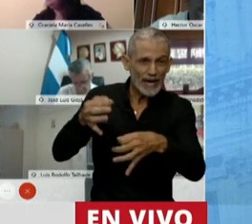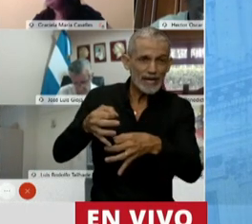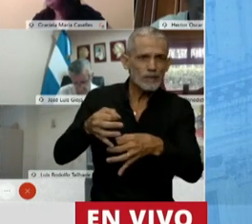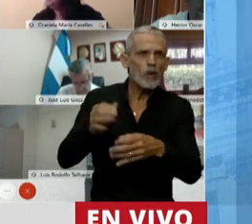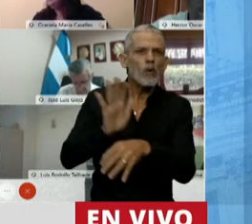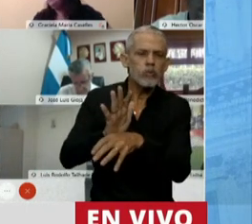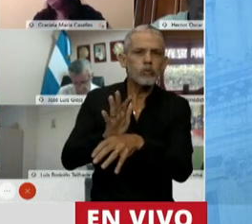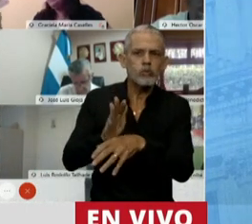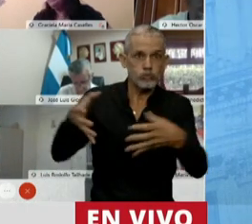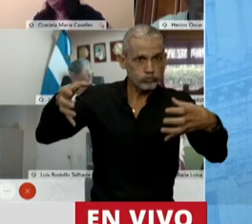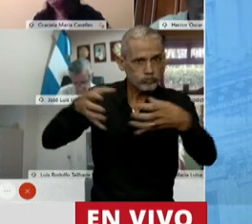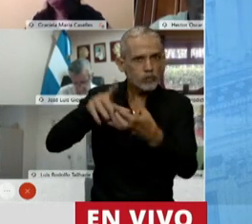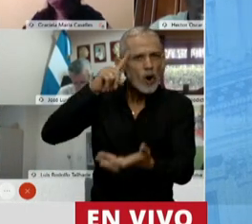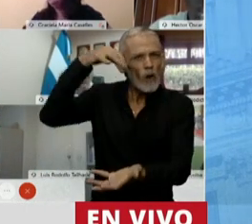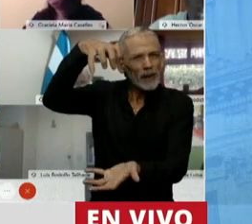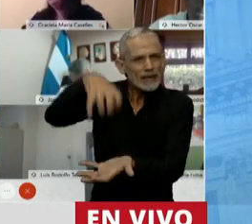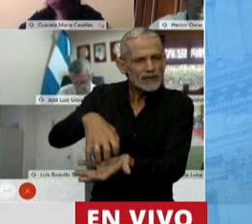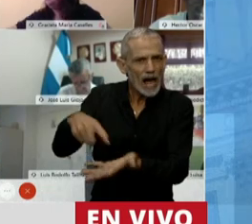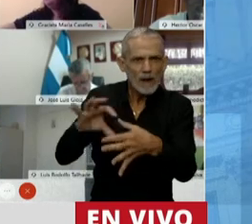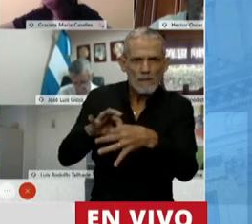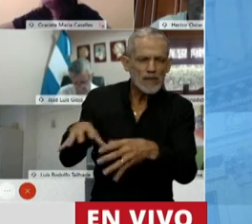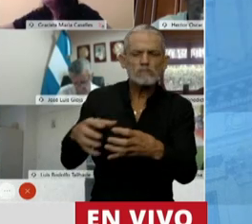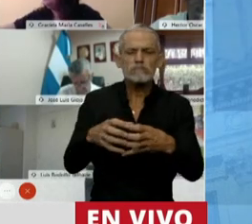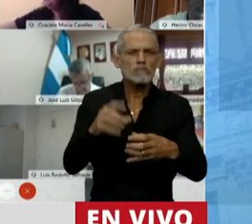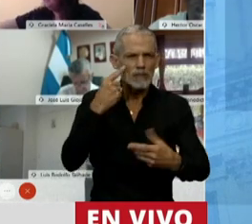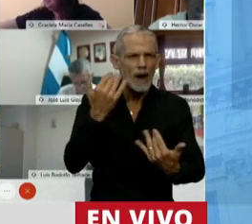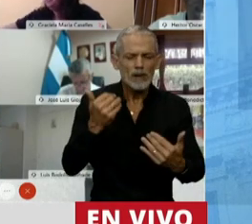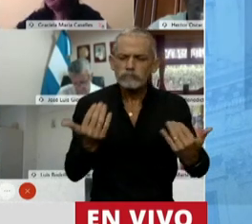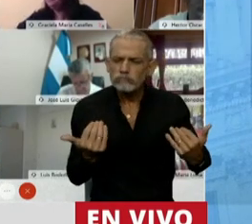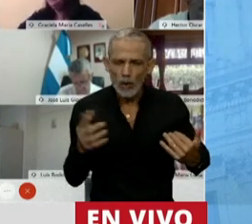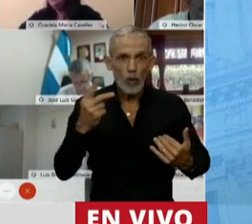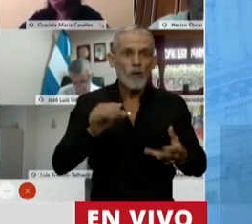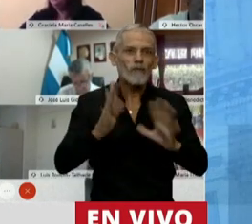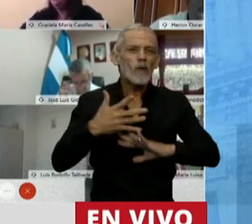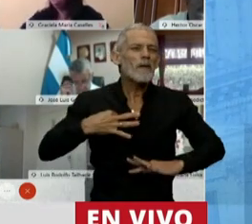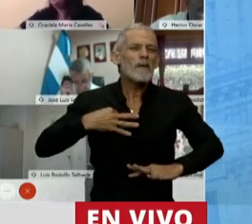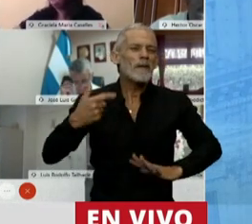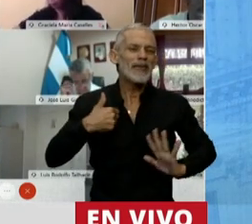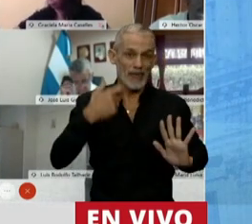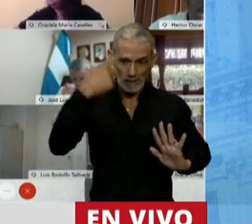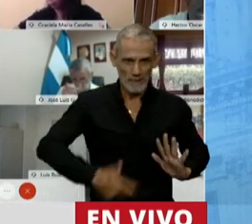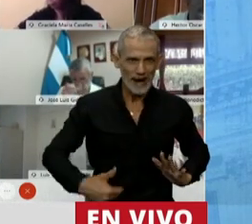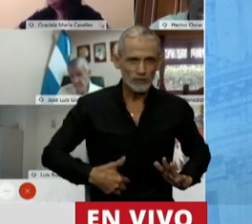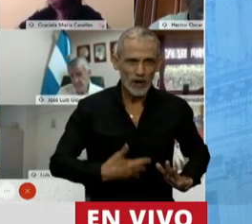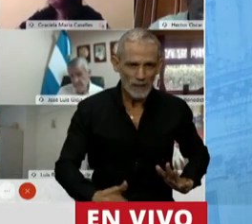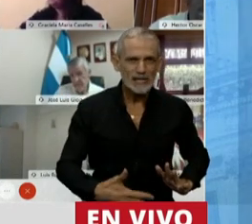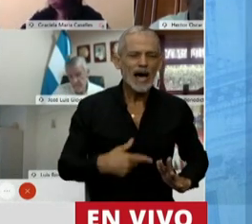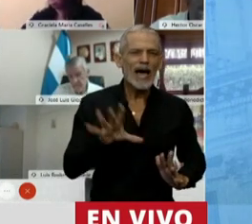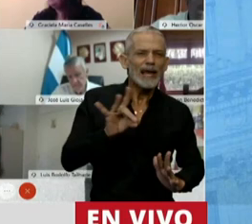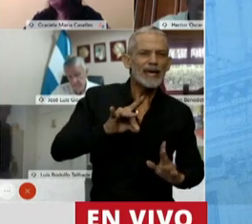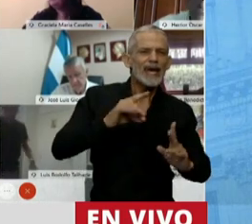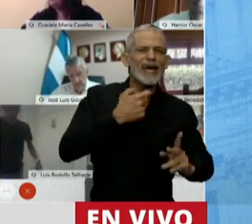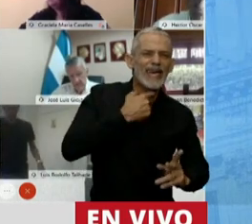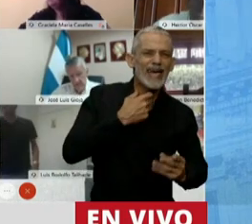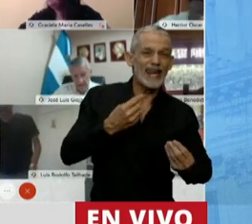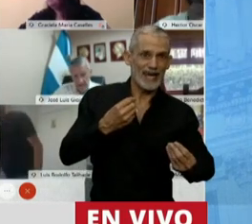construcción de los equipos sanitarios, es poder escuchar cuál es el proyecto de vida que esa persona está eligiendo y que